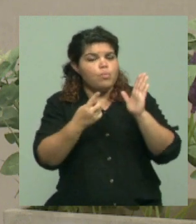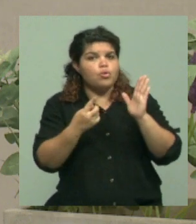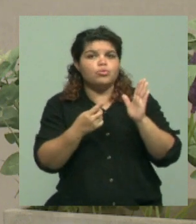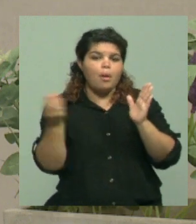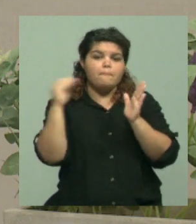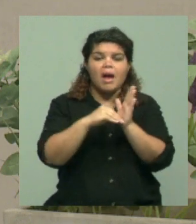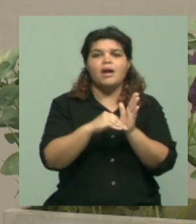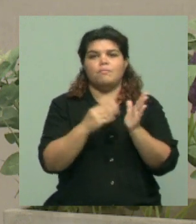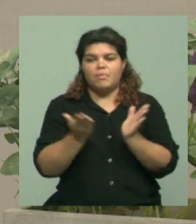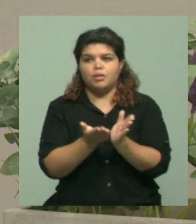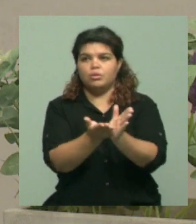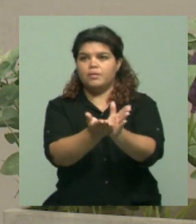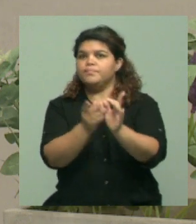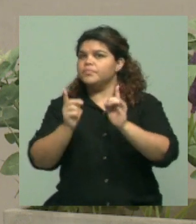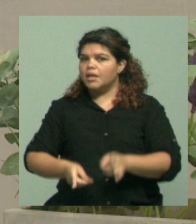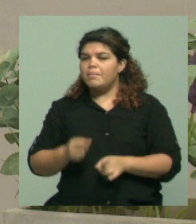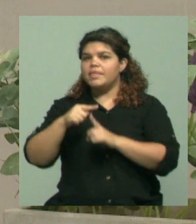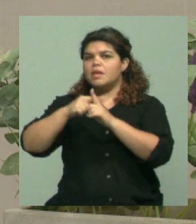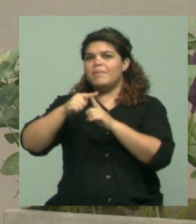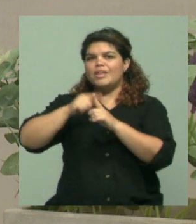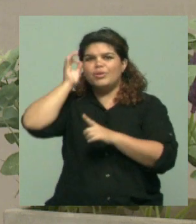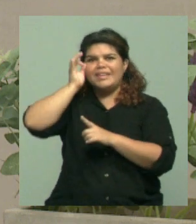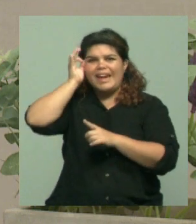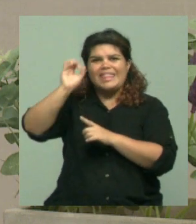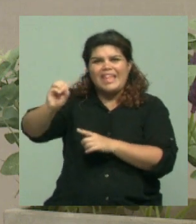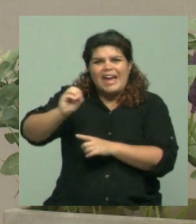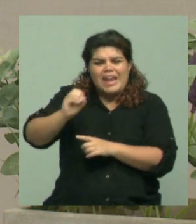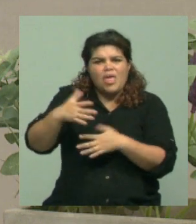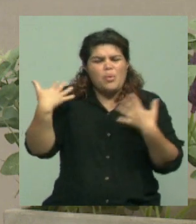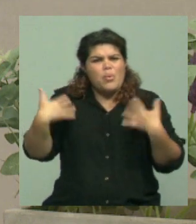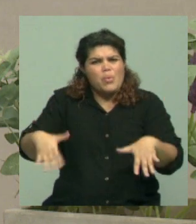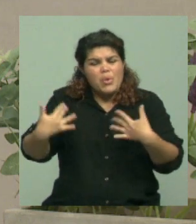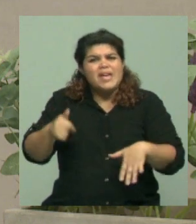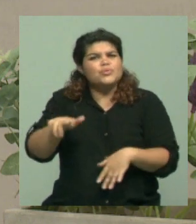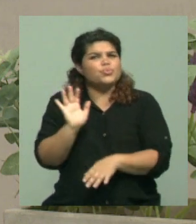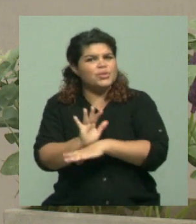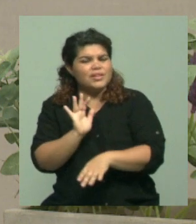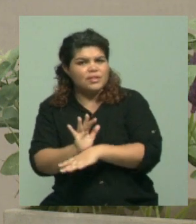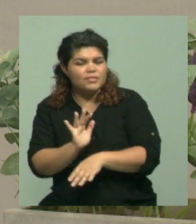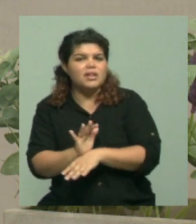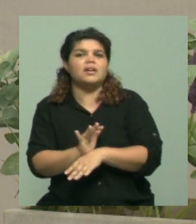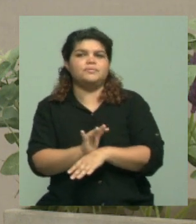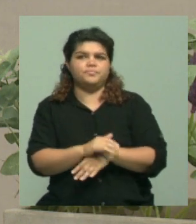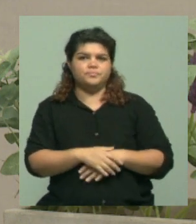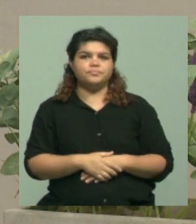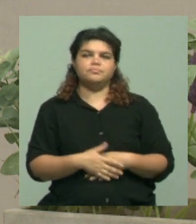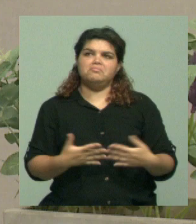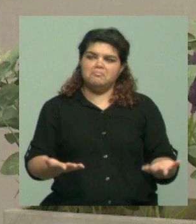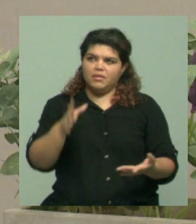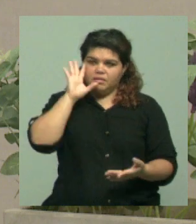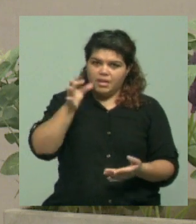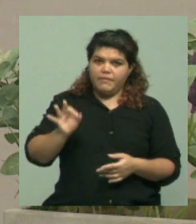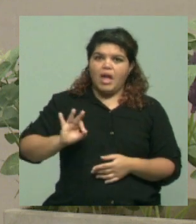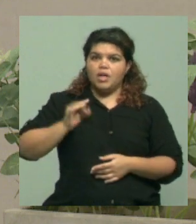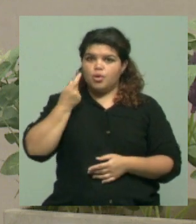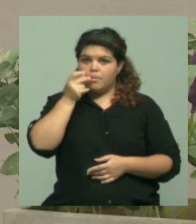otoño y todavía tenemos temperaturas de 30 grados que de alguna manera también condicionan. Digo, hoy se habla del 2024 que